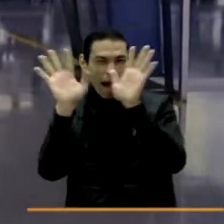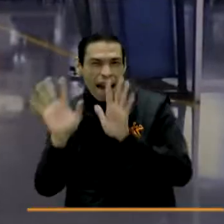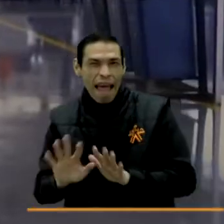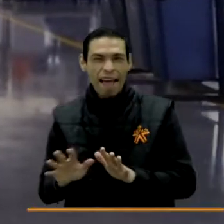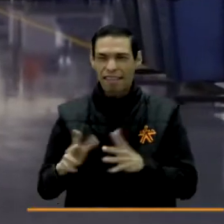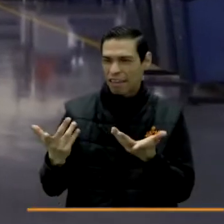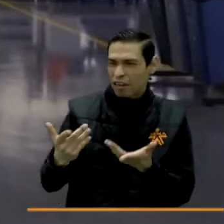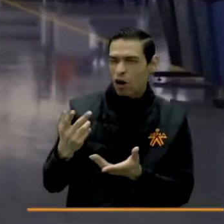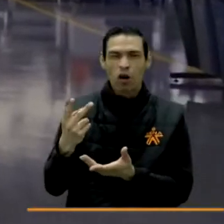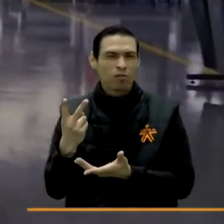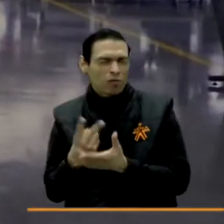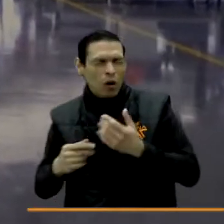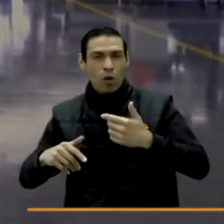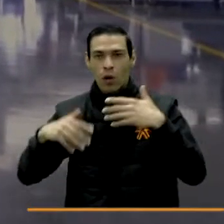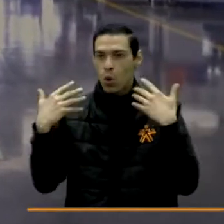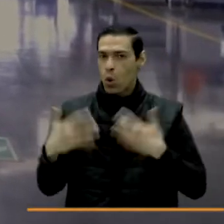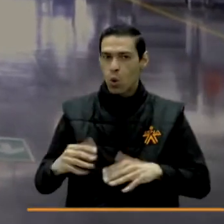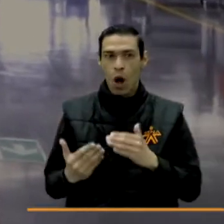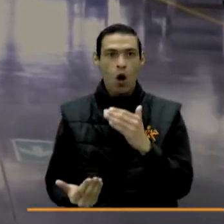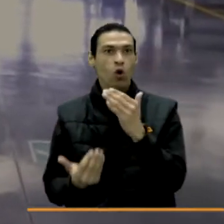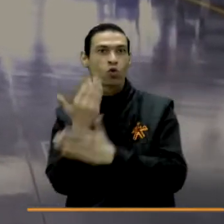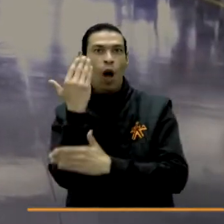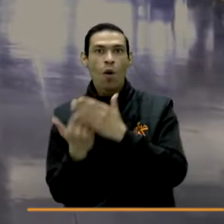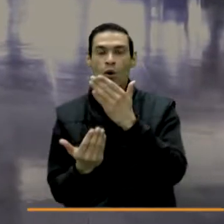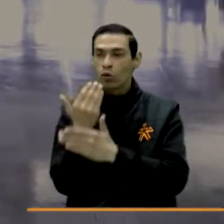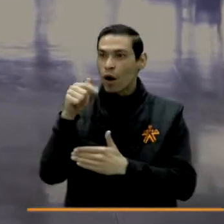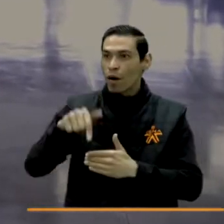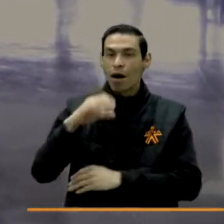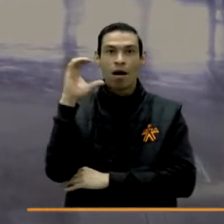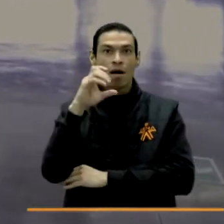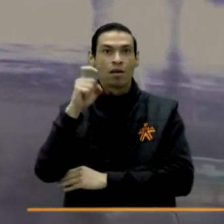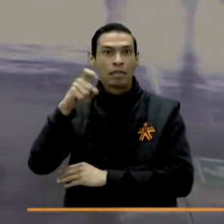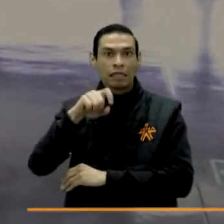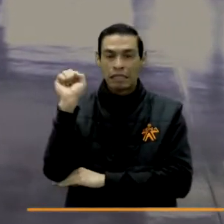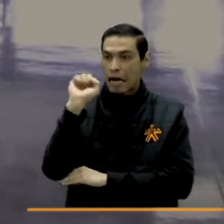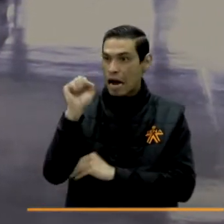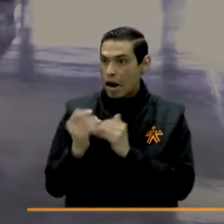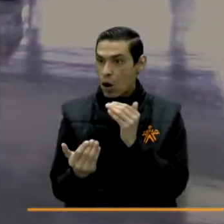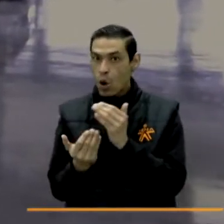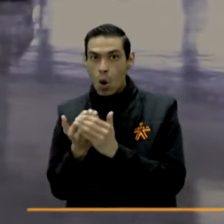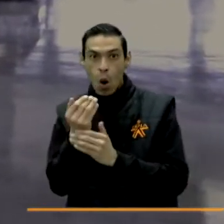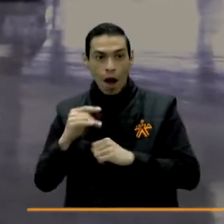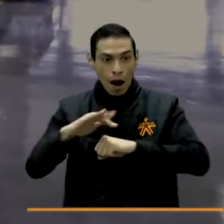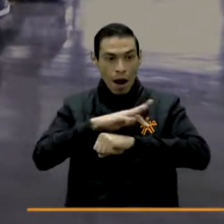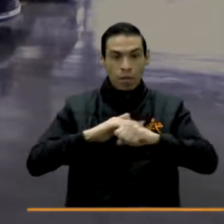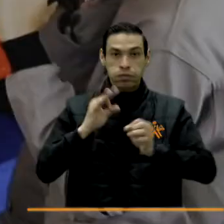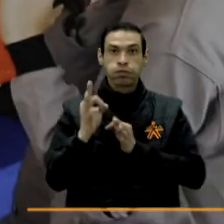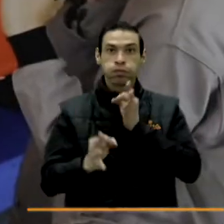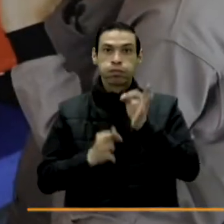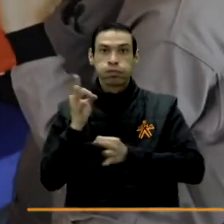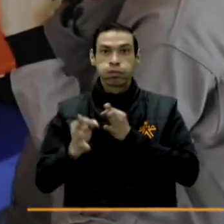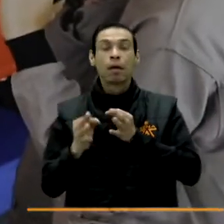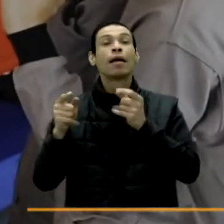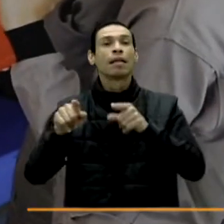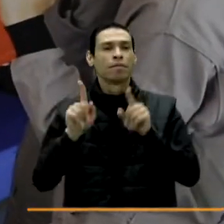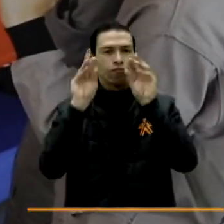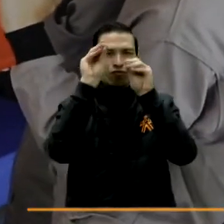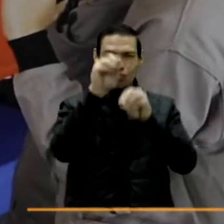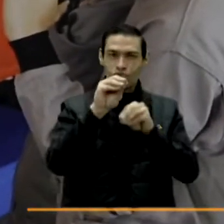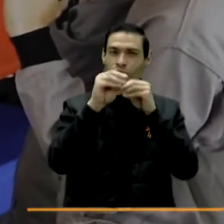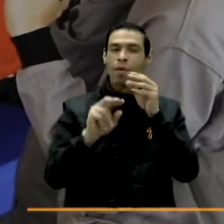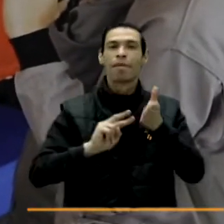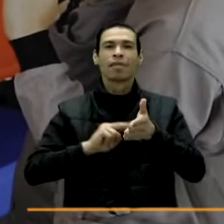eléctricos, es decir, esta nueva generación de automotores que requiere el país y cómo estamos formando ya en las nuevas